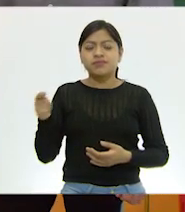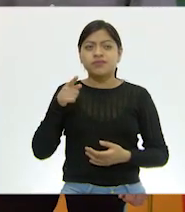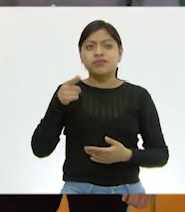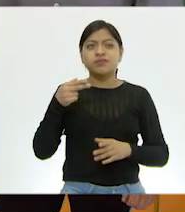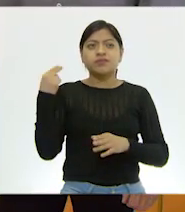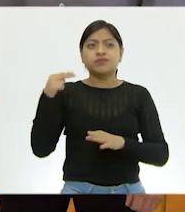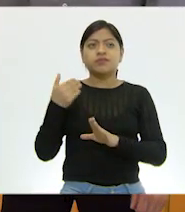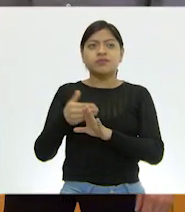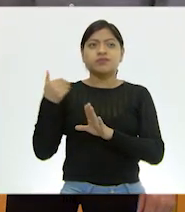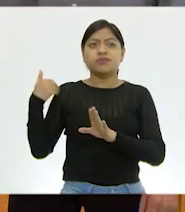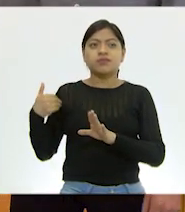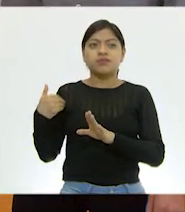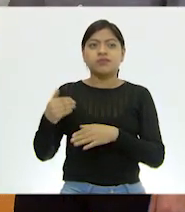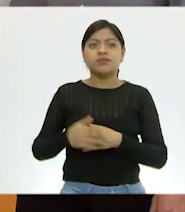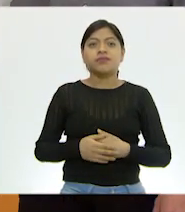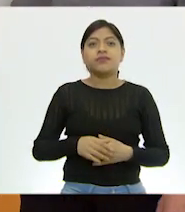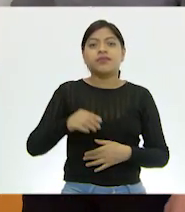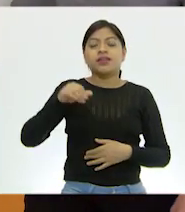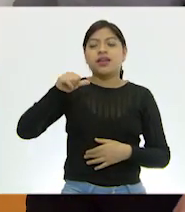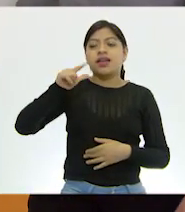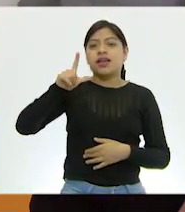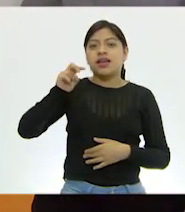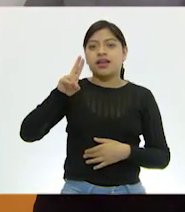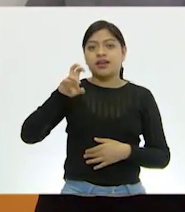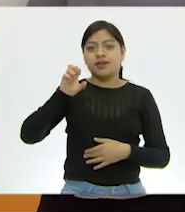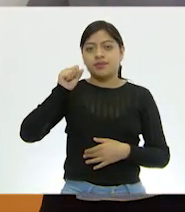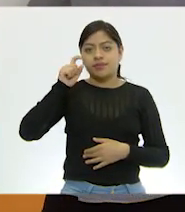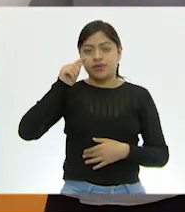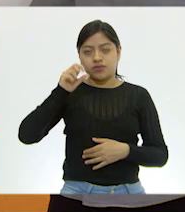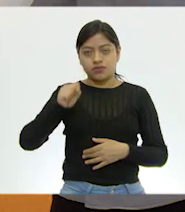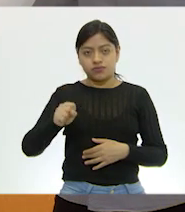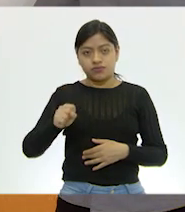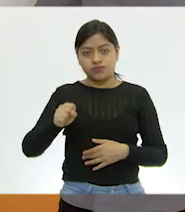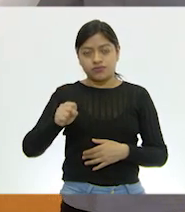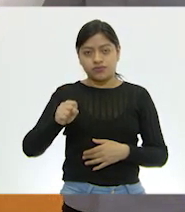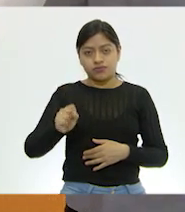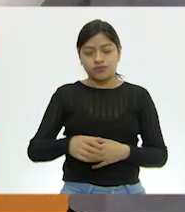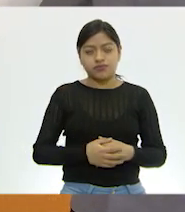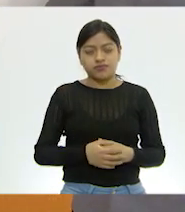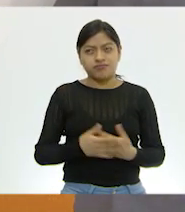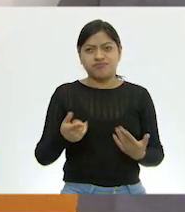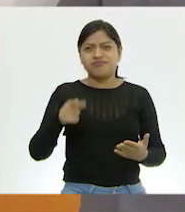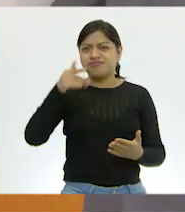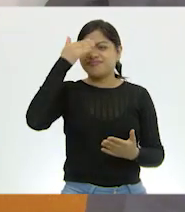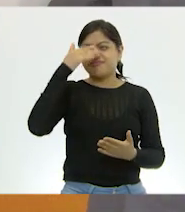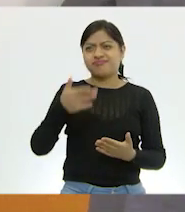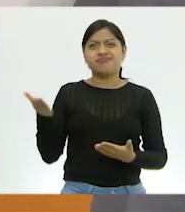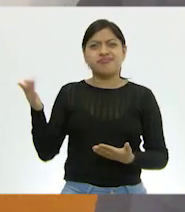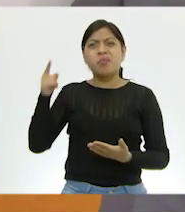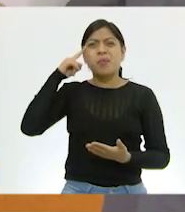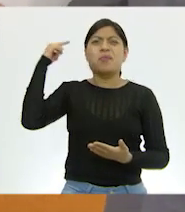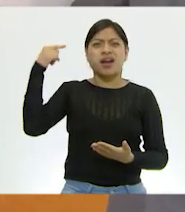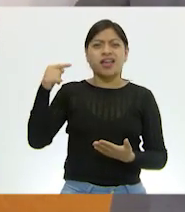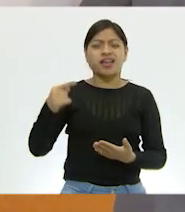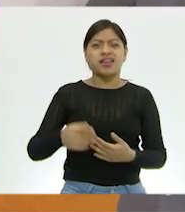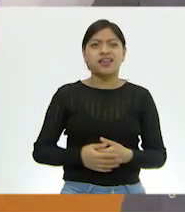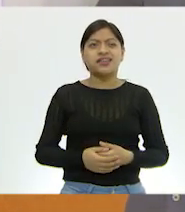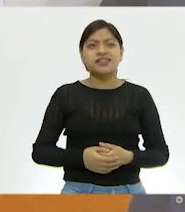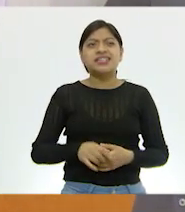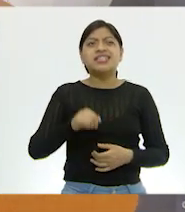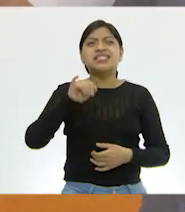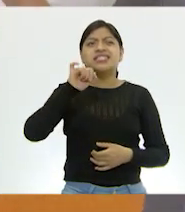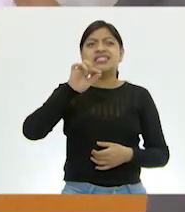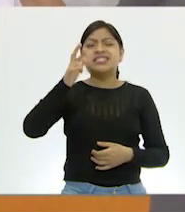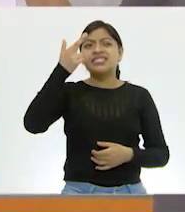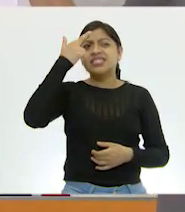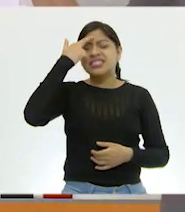nombre. ¿Qué son? Los alveolos. Muy bien. Son los alveolos. ¿Y sabes qué hacen los alveolos? Sí, me acuerdo